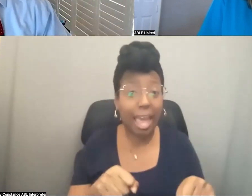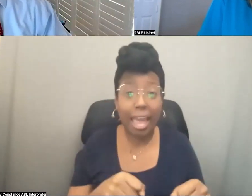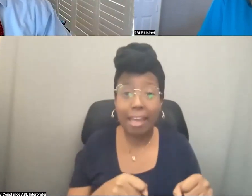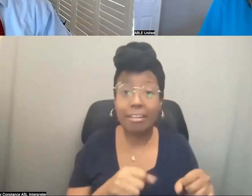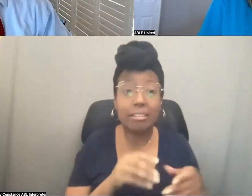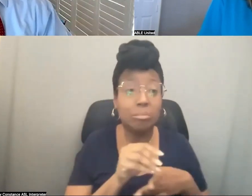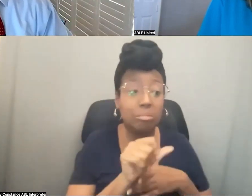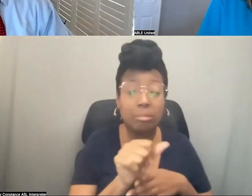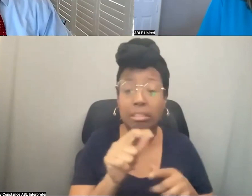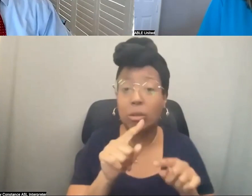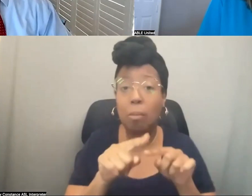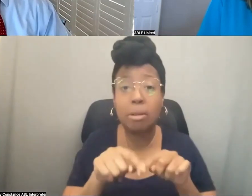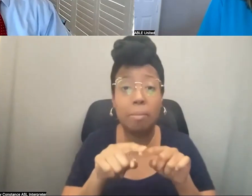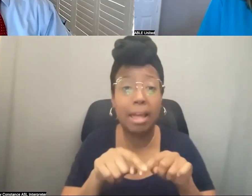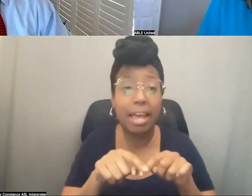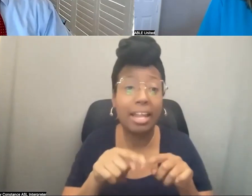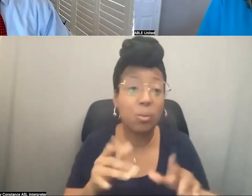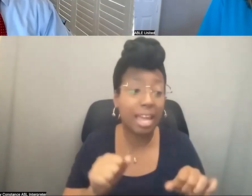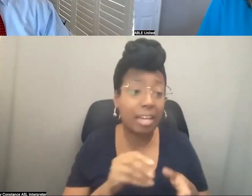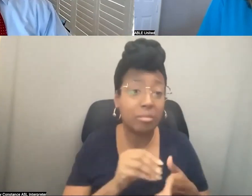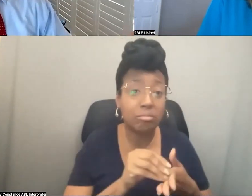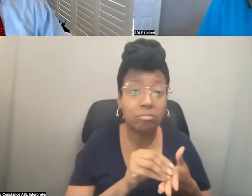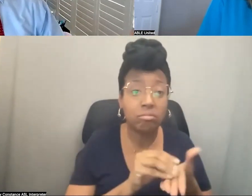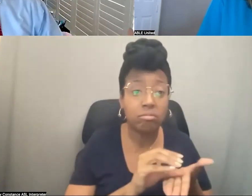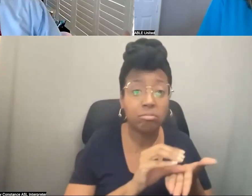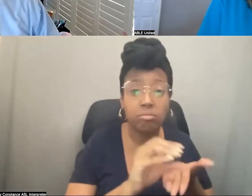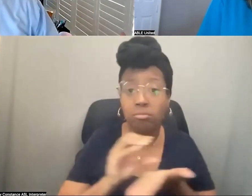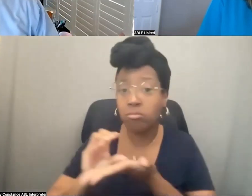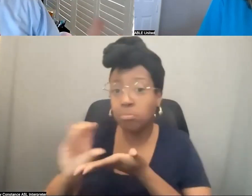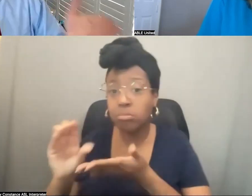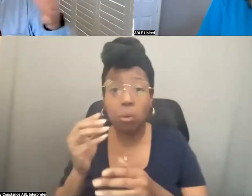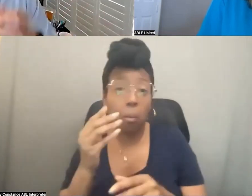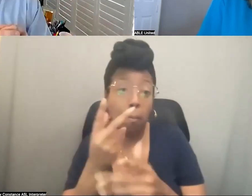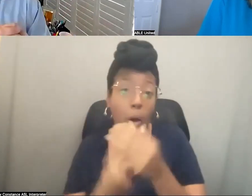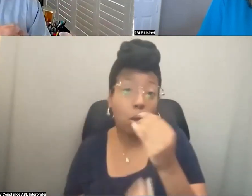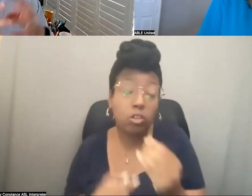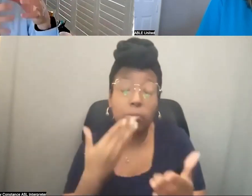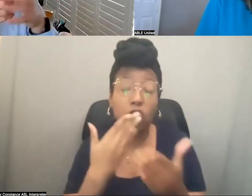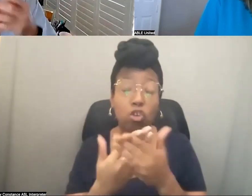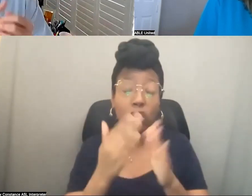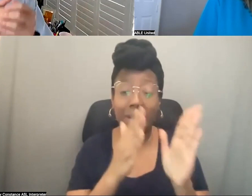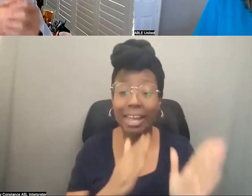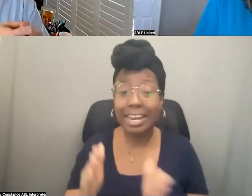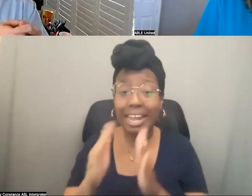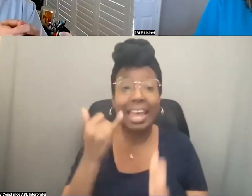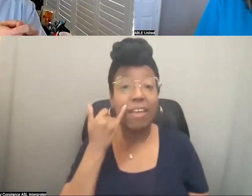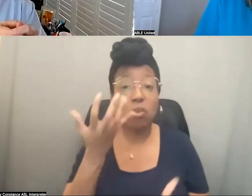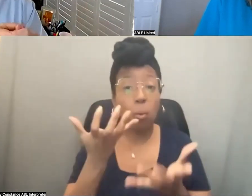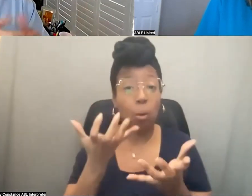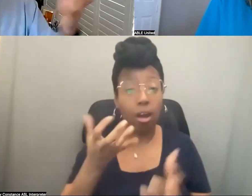de cualquiera de los dos fideicomisos de necesidades especiales. Frecuentemente hacemos eso. Esa es una buena herramienta de